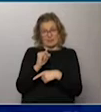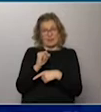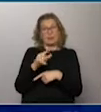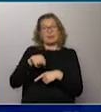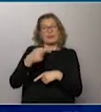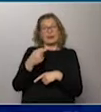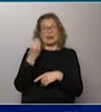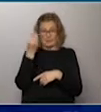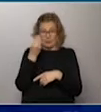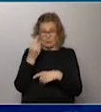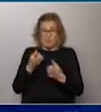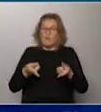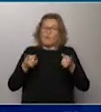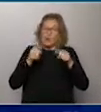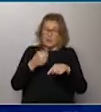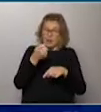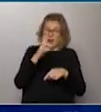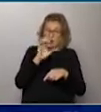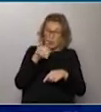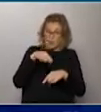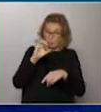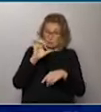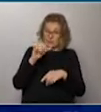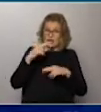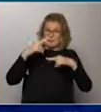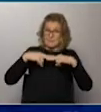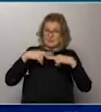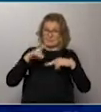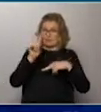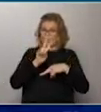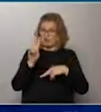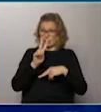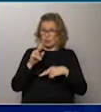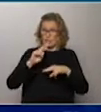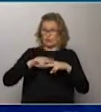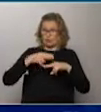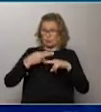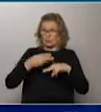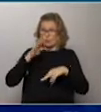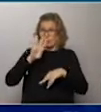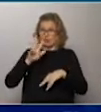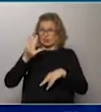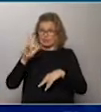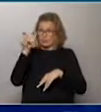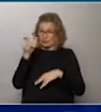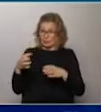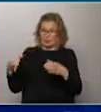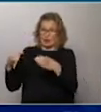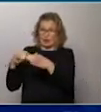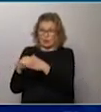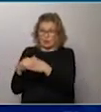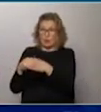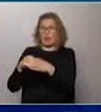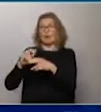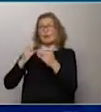Después de ese partido, vuelve a los aromos. El martes que viene, el martes 22, otra vez los 43 integrantes de esta delegación serán